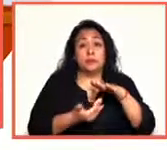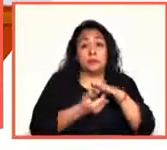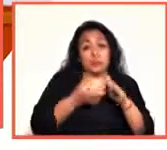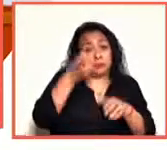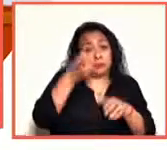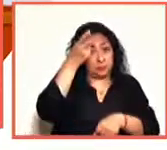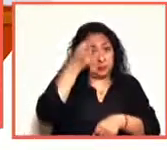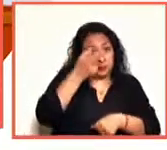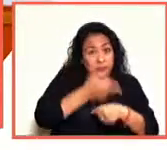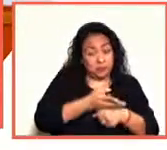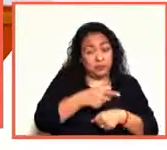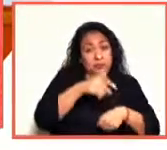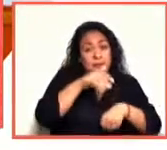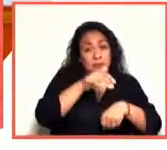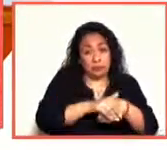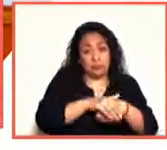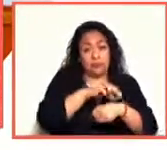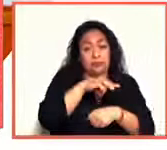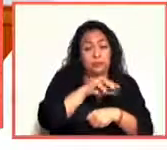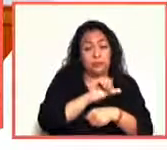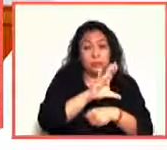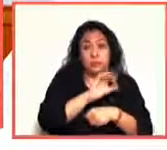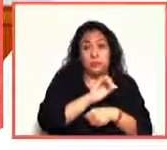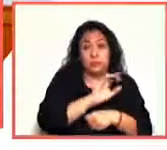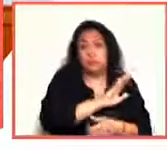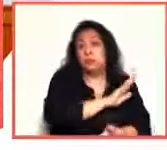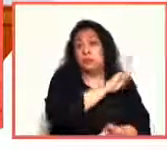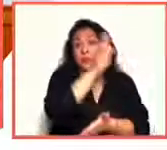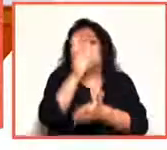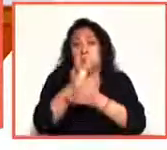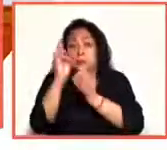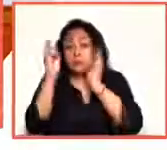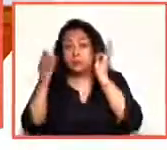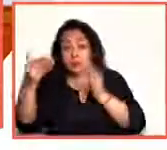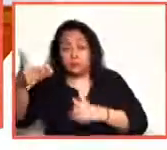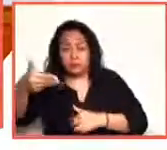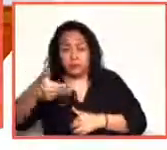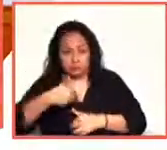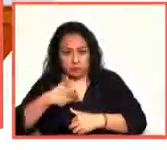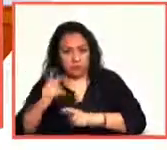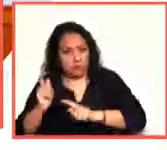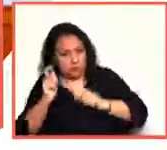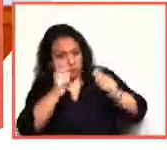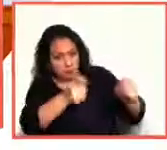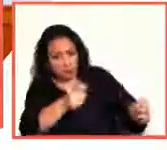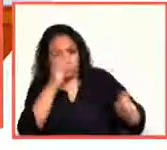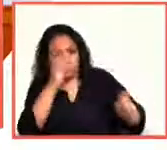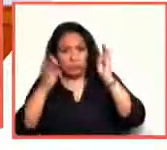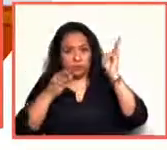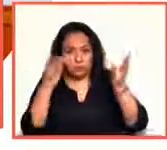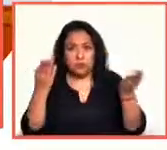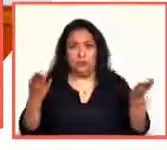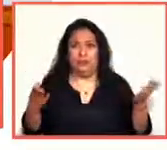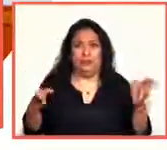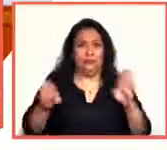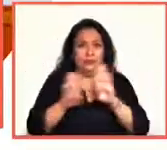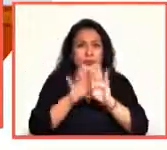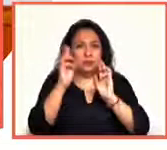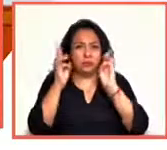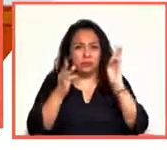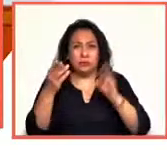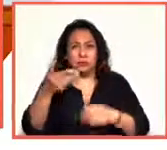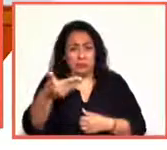los Amigos del Museo llegó al museo a pedirnos la entrega del museo. Cerrar el museo, que nos vinieran a pedir